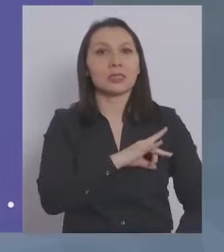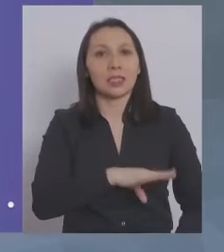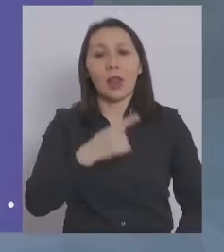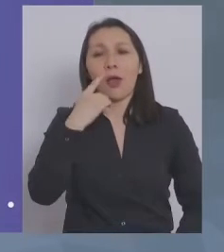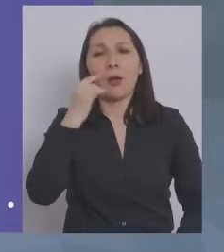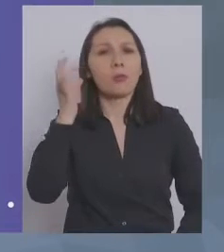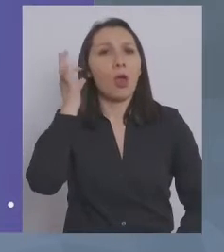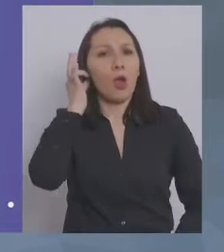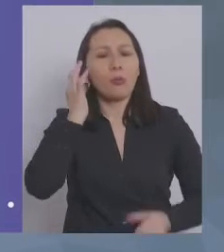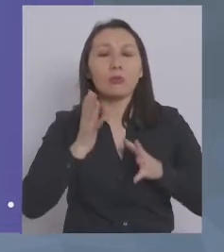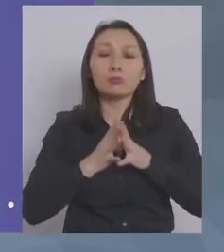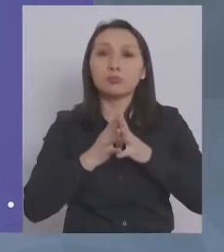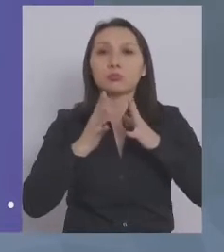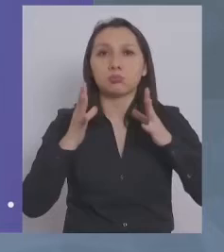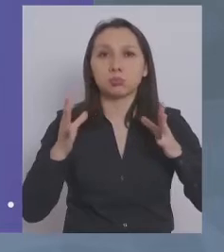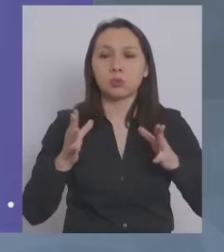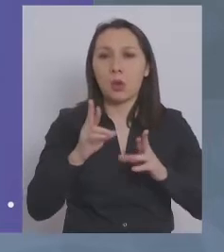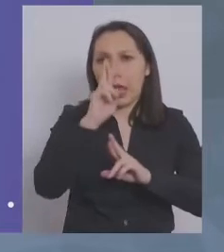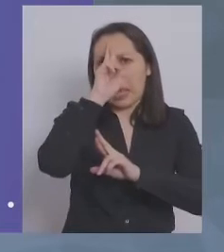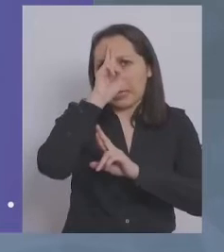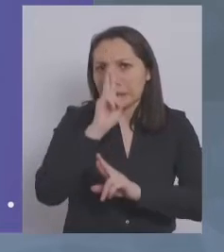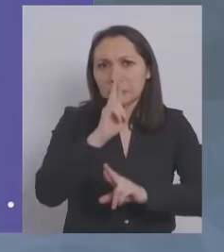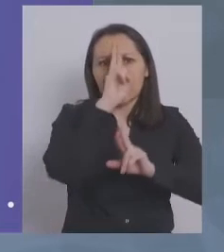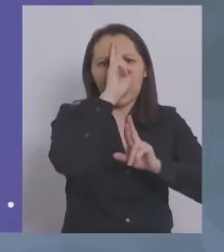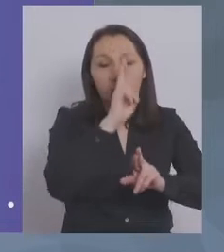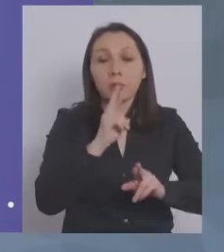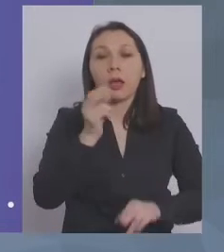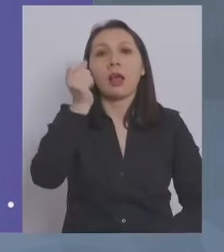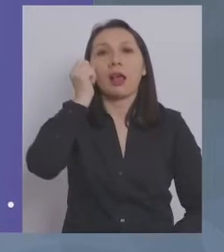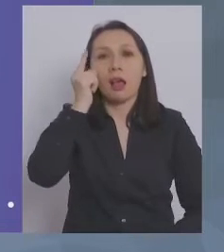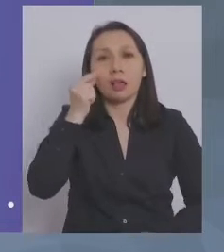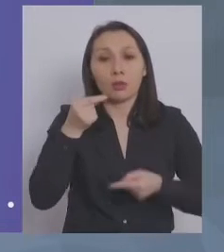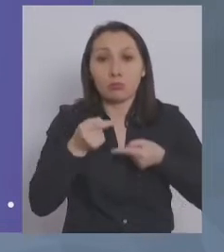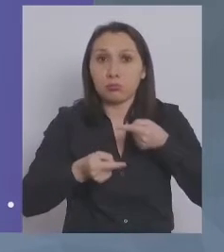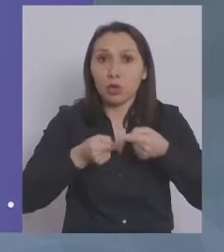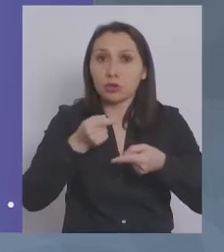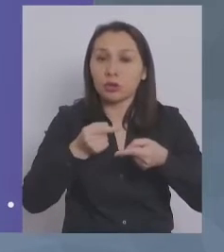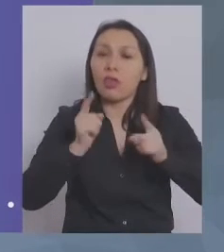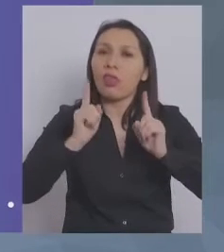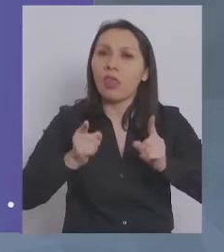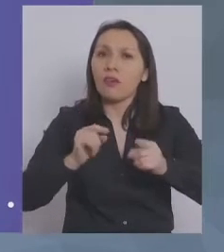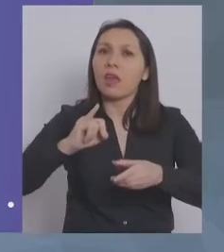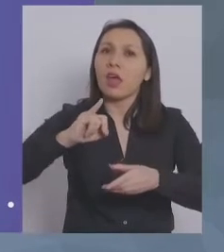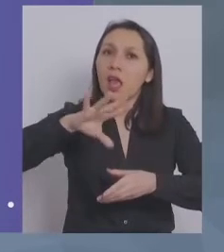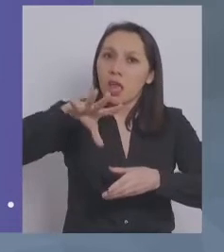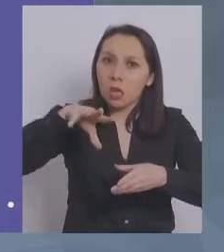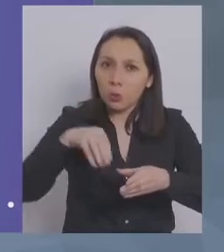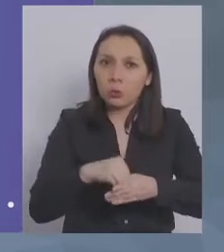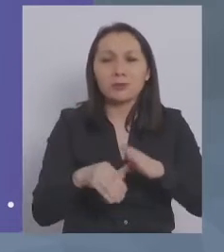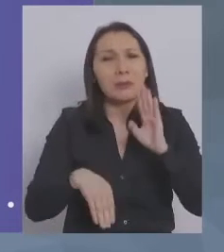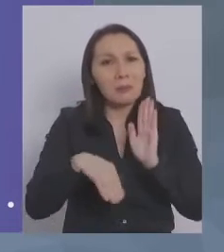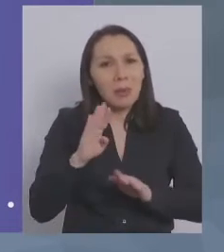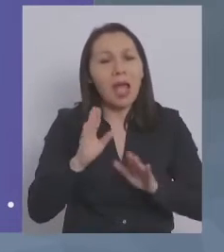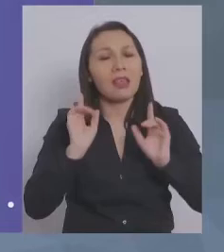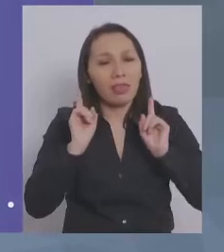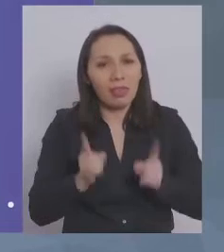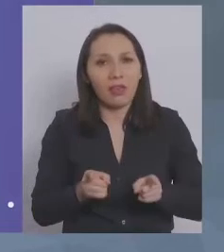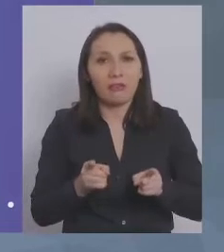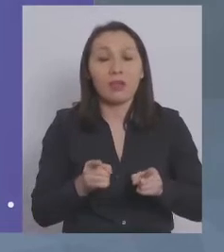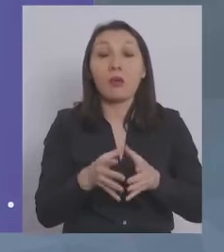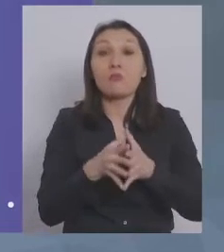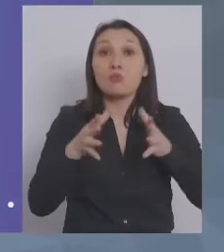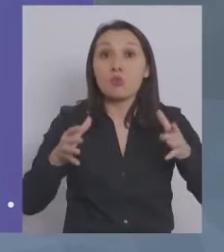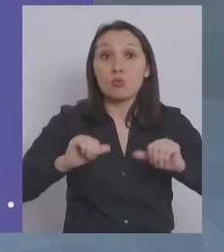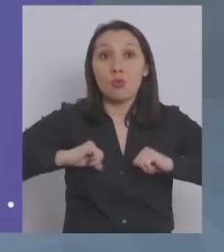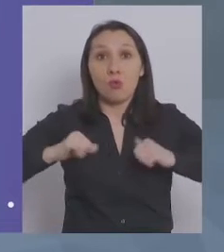las chilenas que han sido tremendamente respetuosos. Entiendan que este proceso debe ser inclusivo, mayoritario. A los